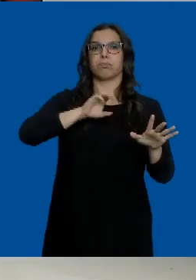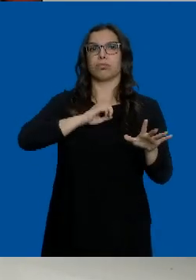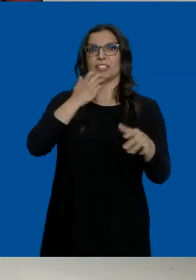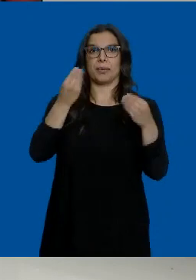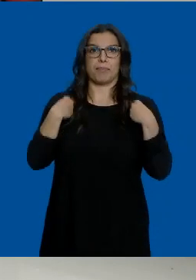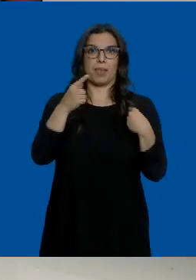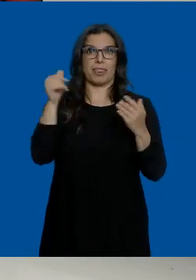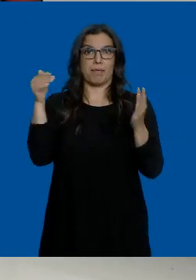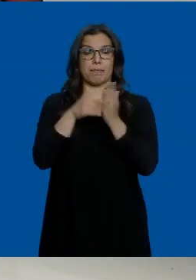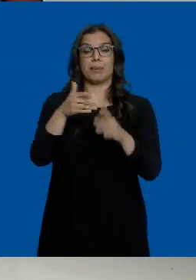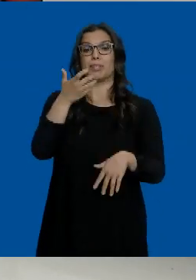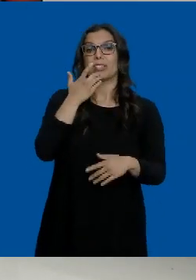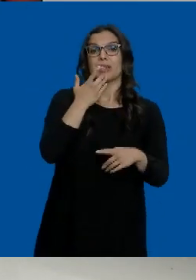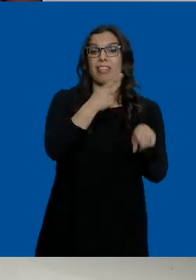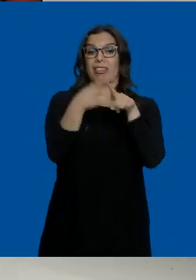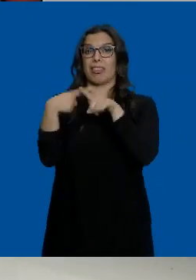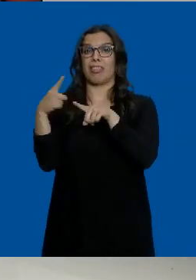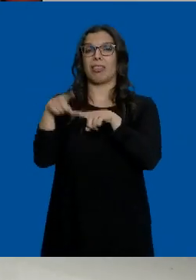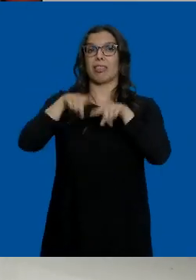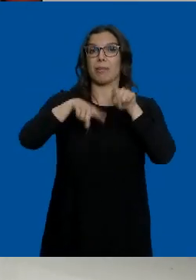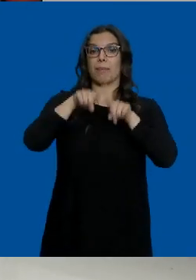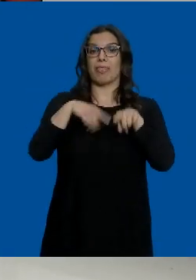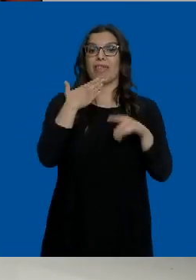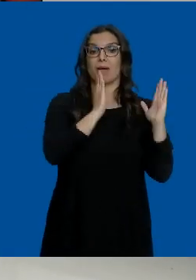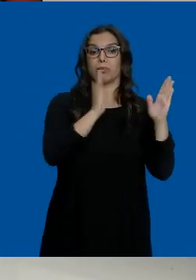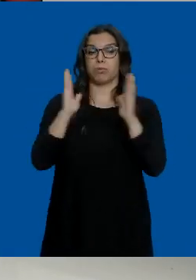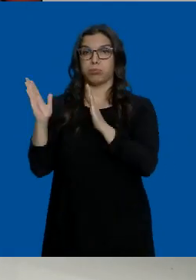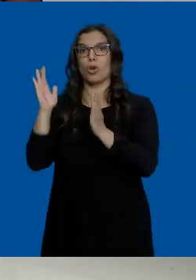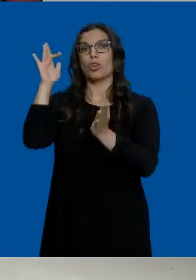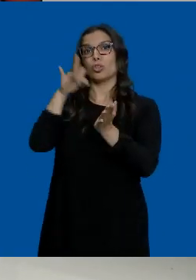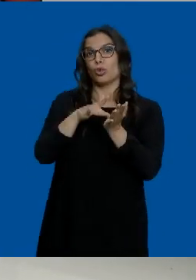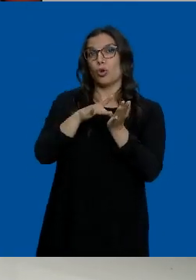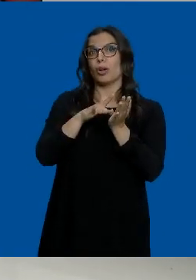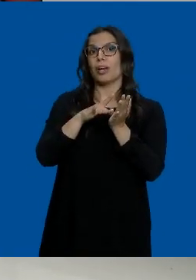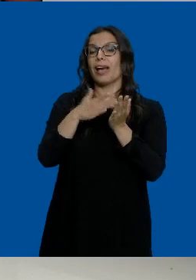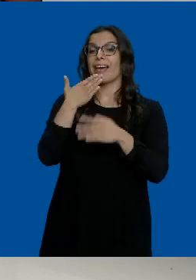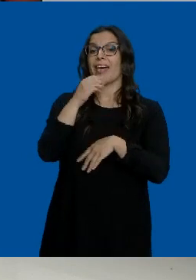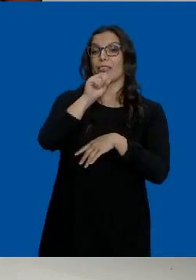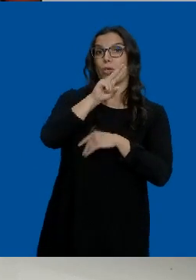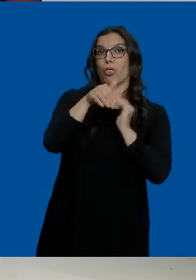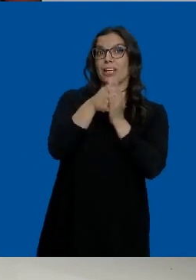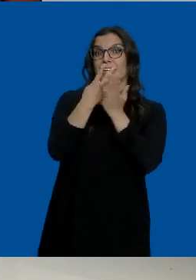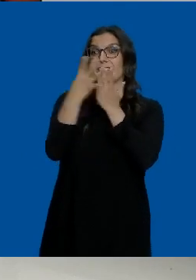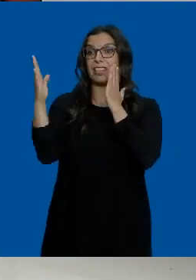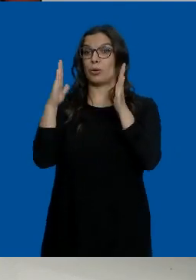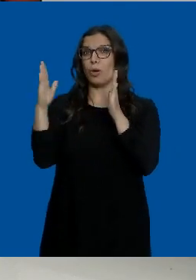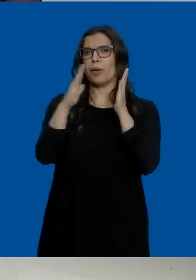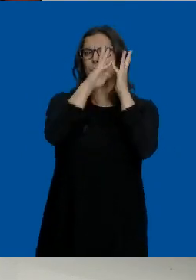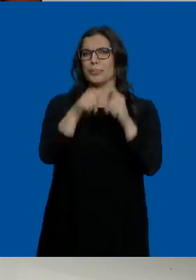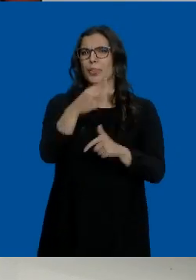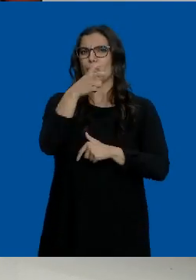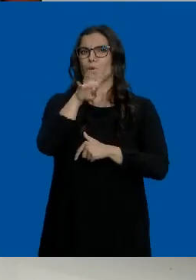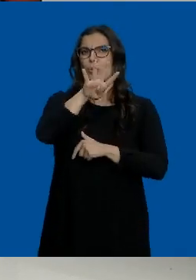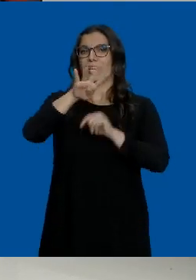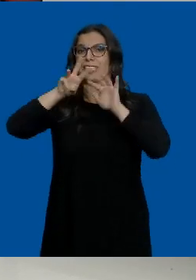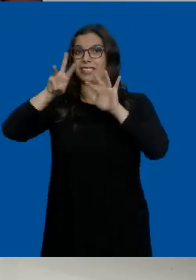habitantes. Pero si analizamos por franjas de edad, se dispara hasta los 243 entre los 12 y los 19 años e